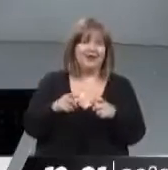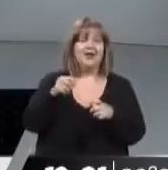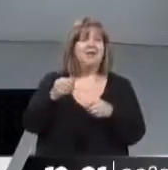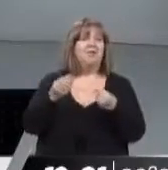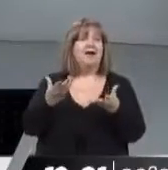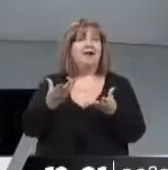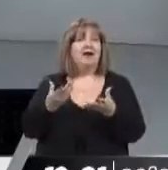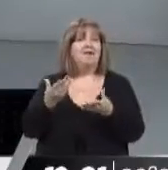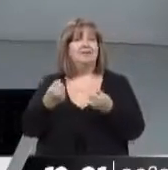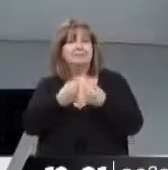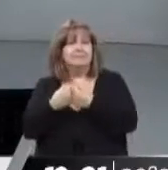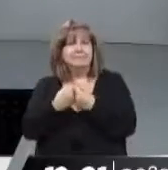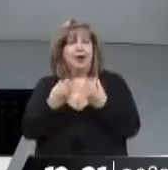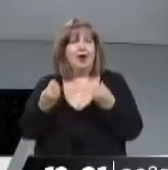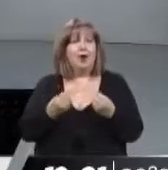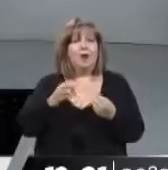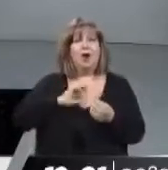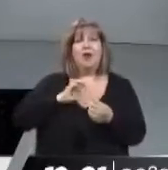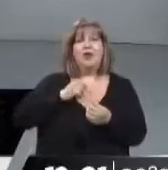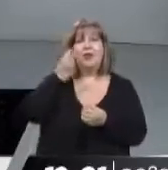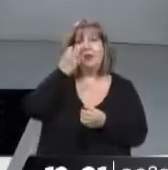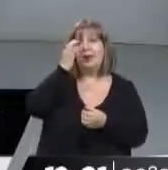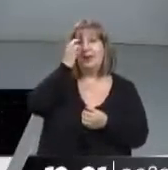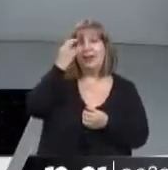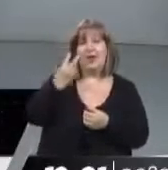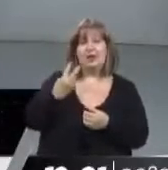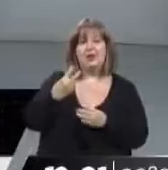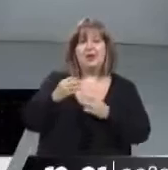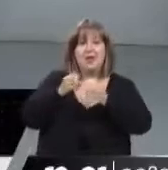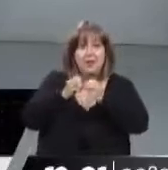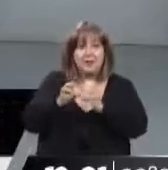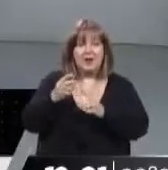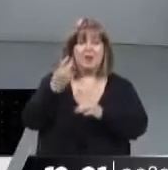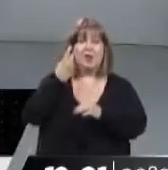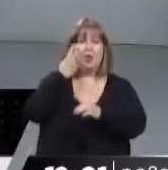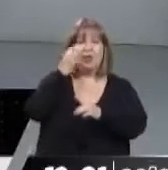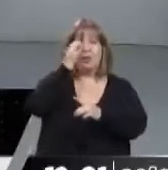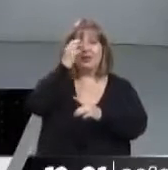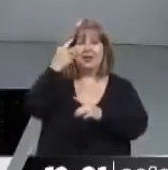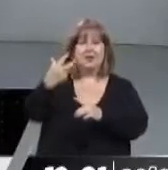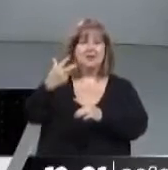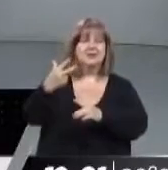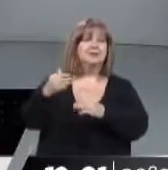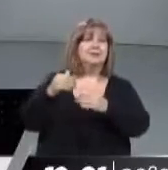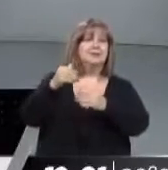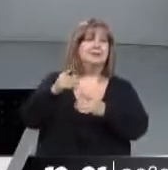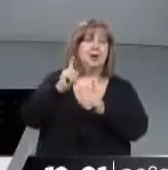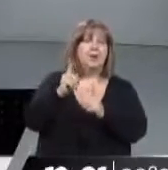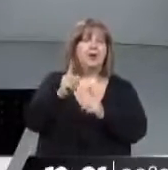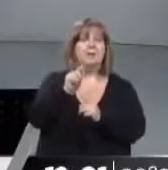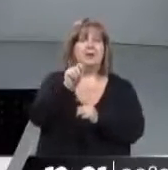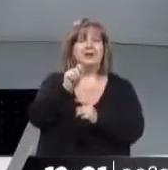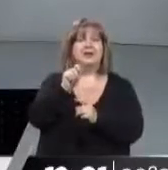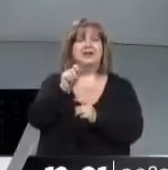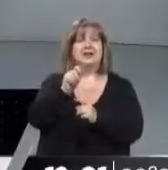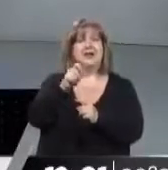de convenir el cierre del año 2022 y el inicio del 2023 de manera de asegurarse un porcentaje para enero, febrero y marzo.